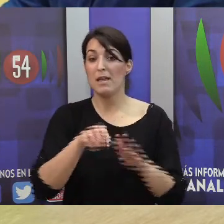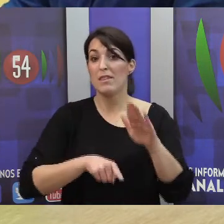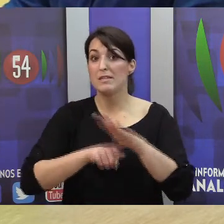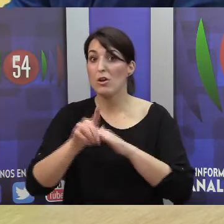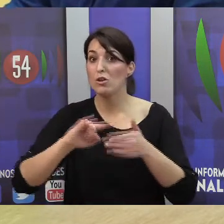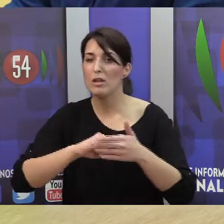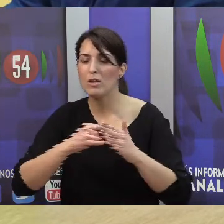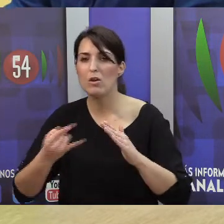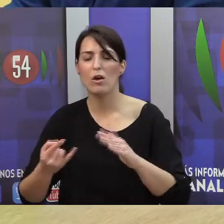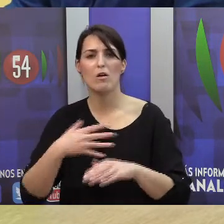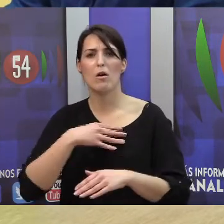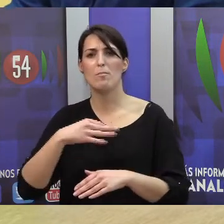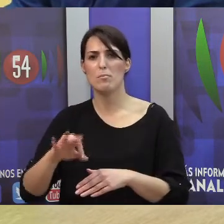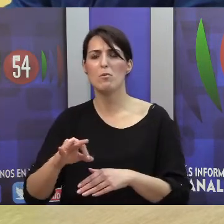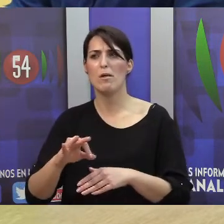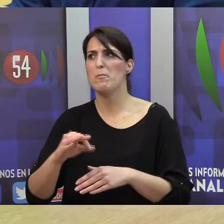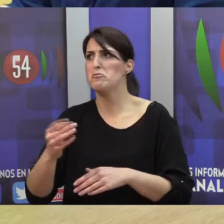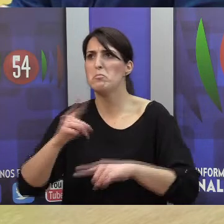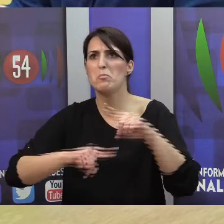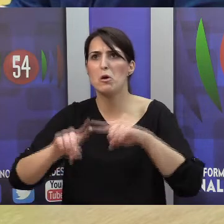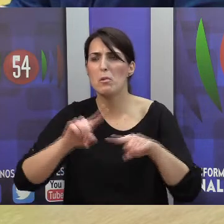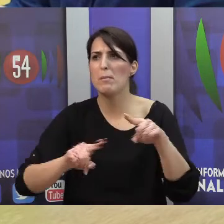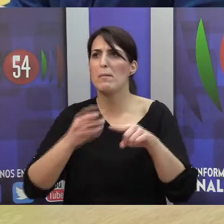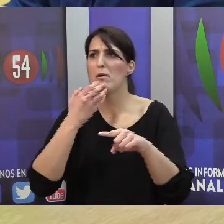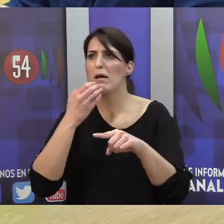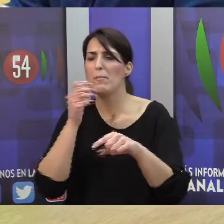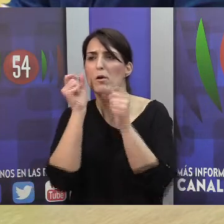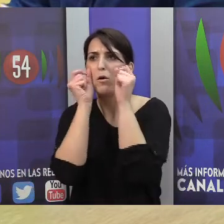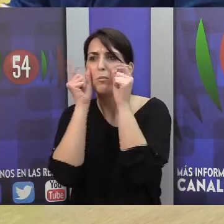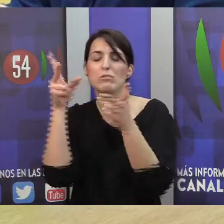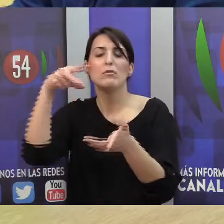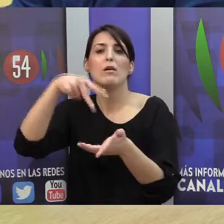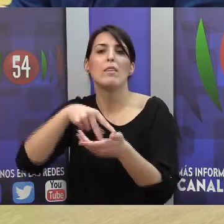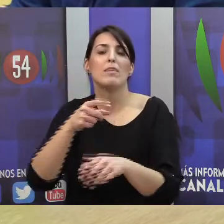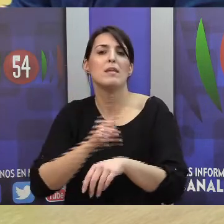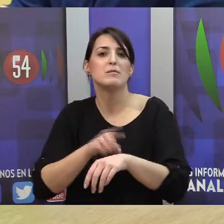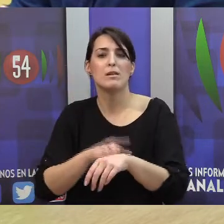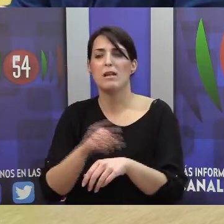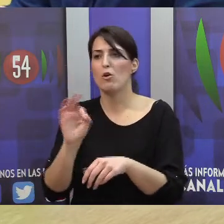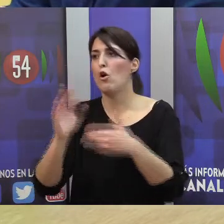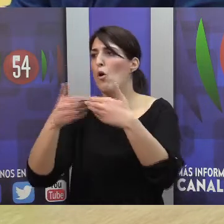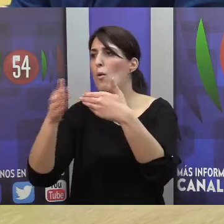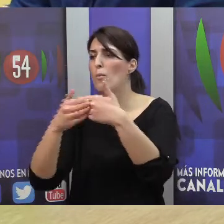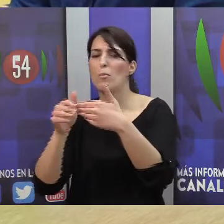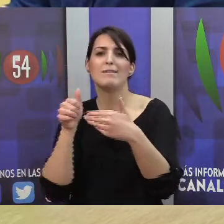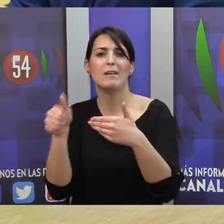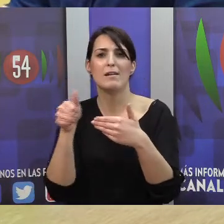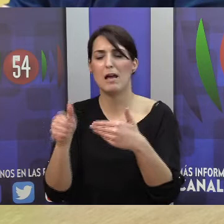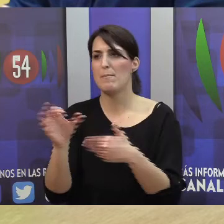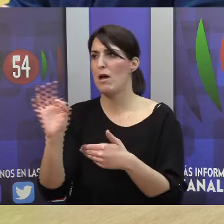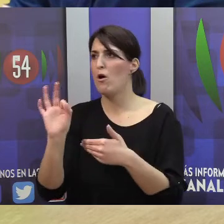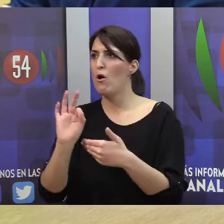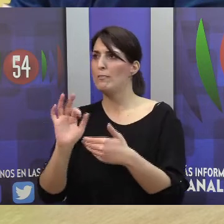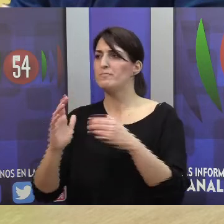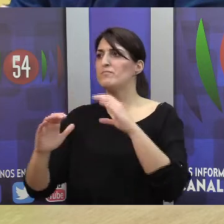tecnológico podemos superar el problema del despertador, o de que llamen a la puerta, o de poderme comunicar a través